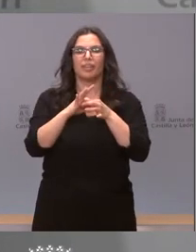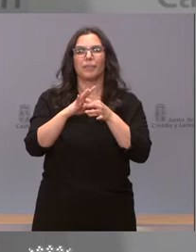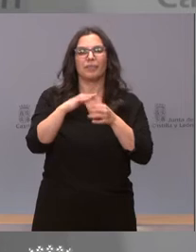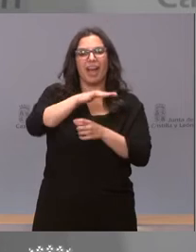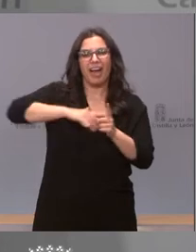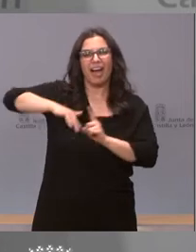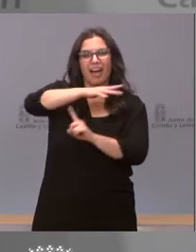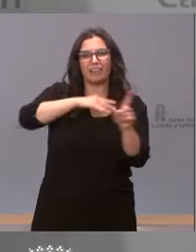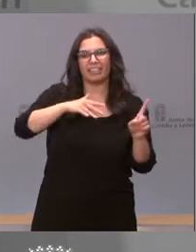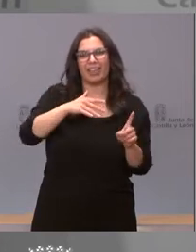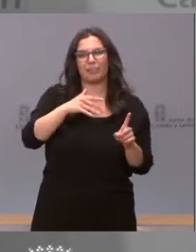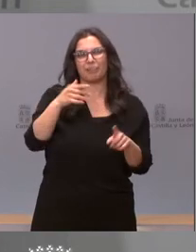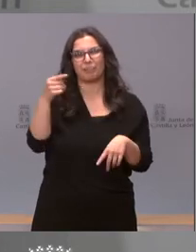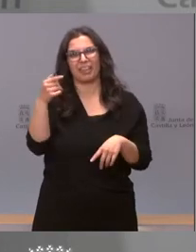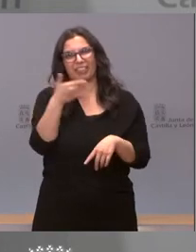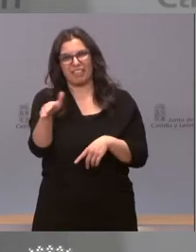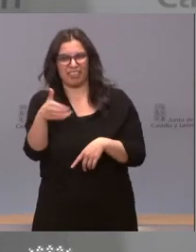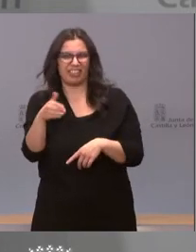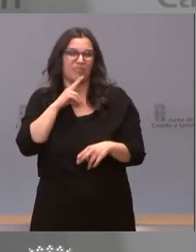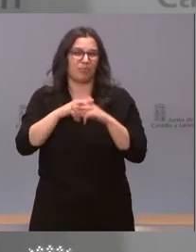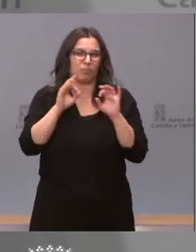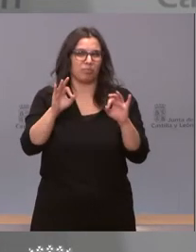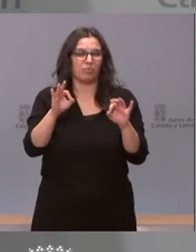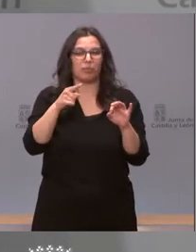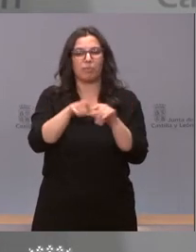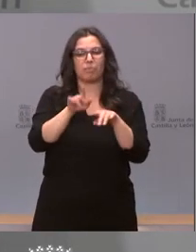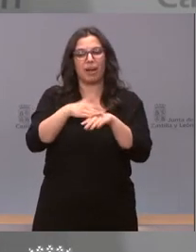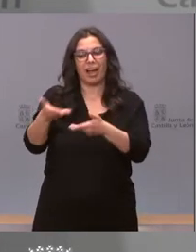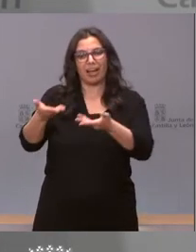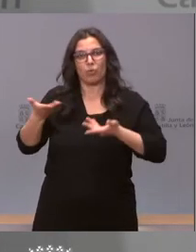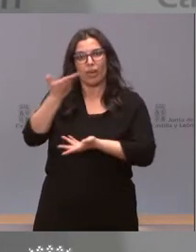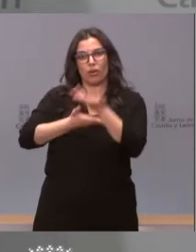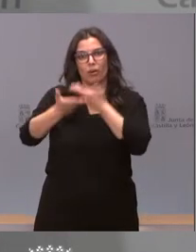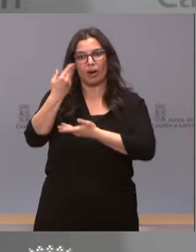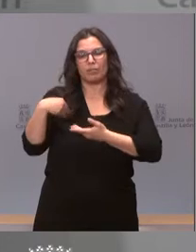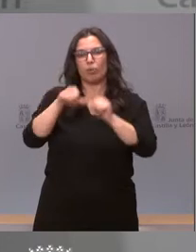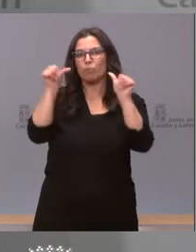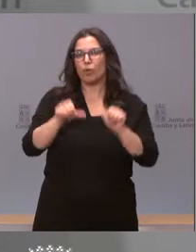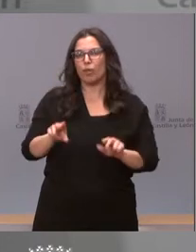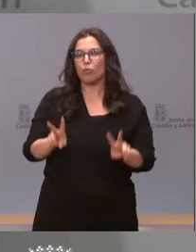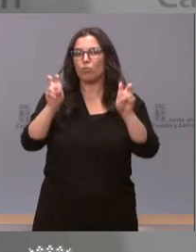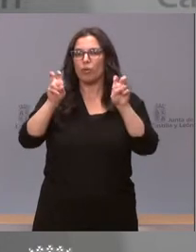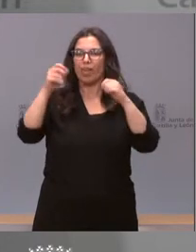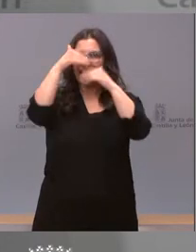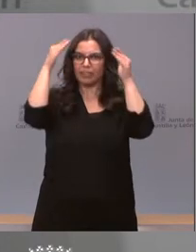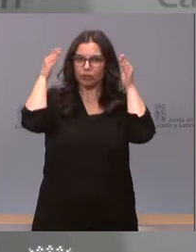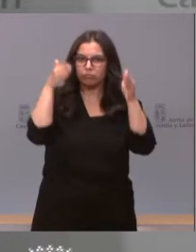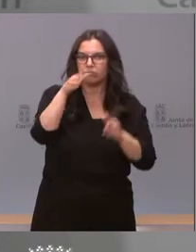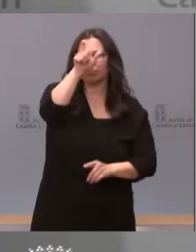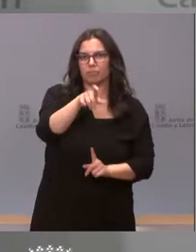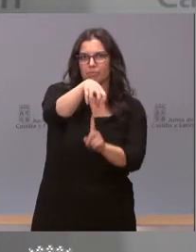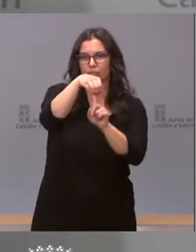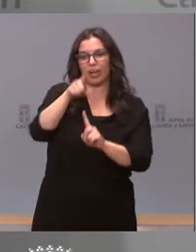ayuden a colaborar en el nuevo modelo de atención centrada en la persona. Se trata de recabar de estos profesionales de la